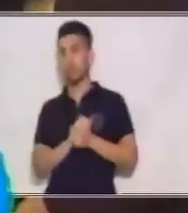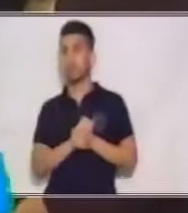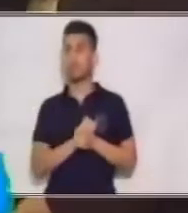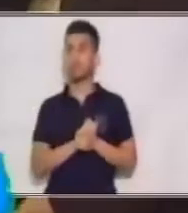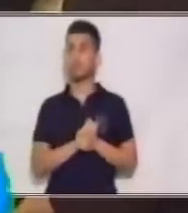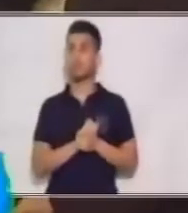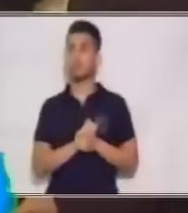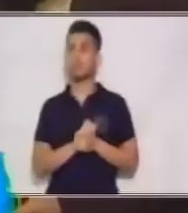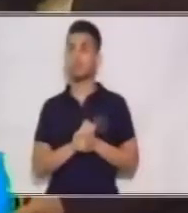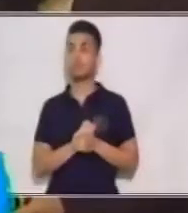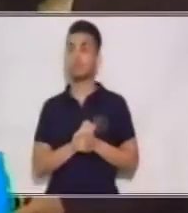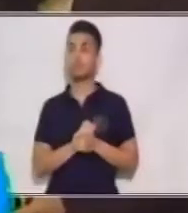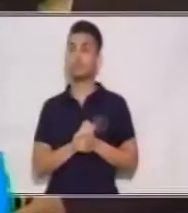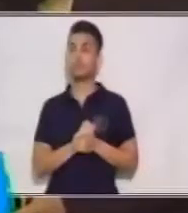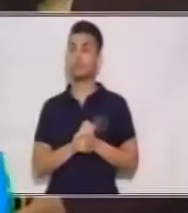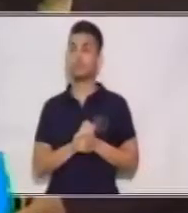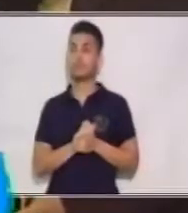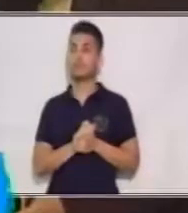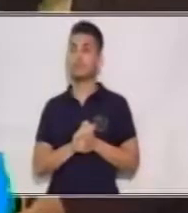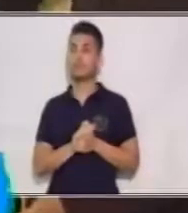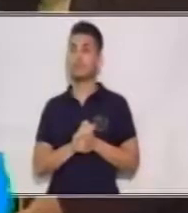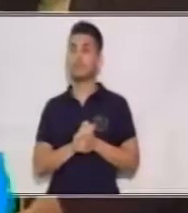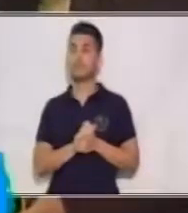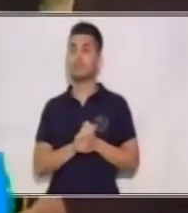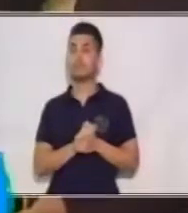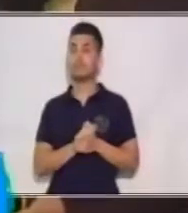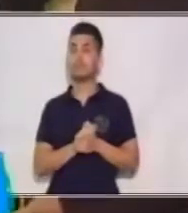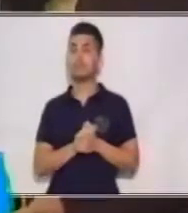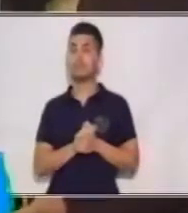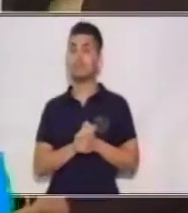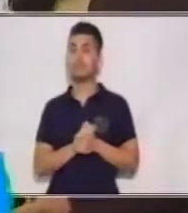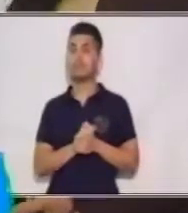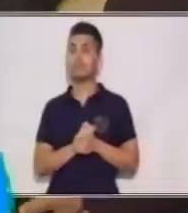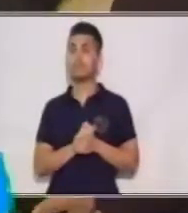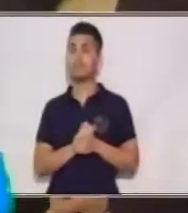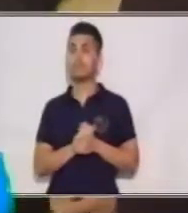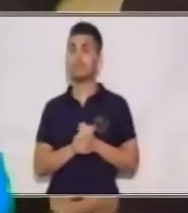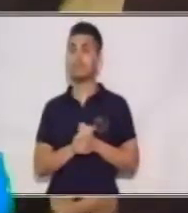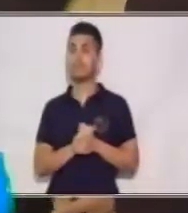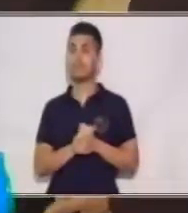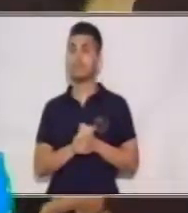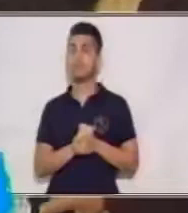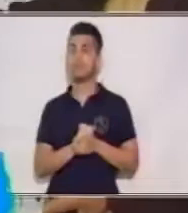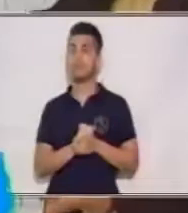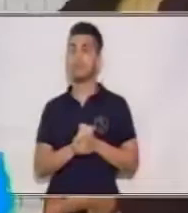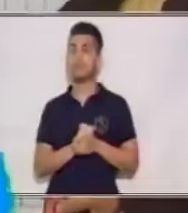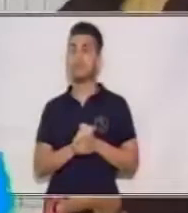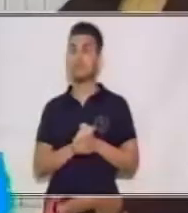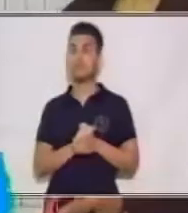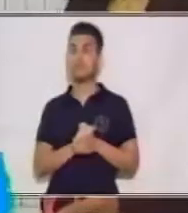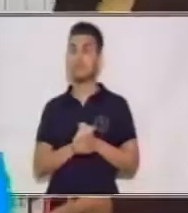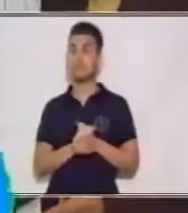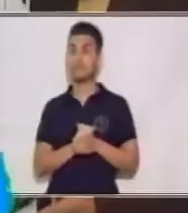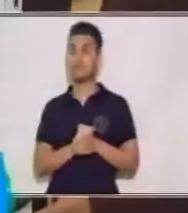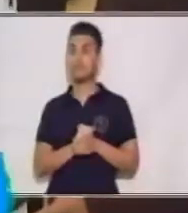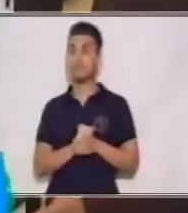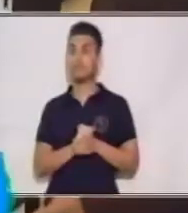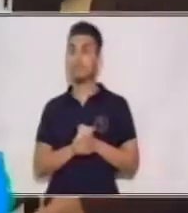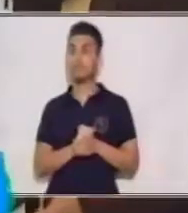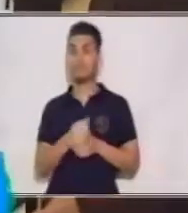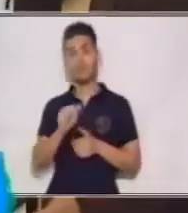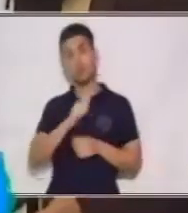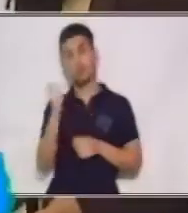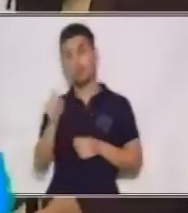2 con 4. Y la siguiente pareja será entonces 2 con